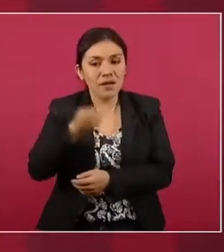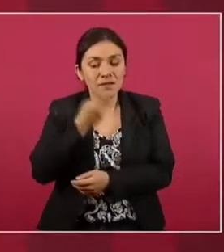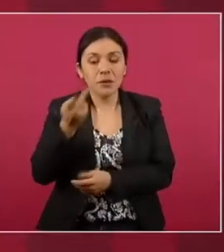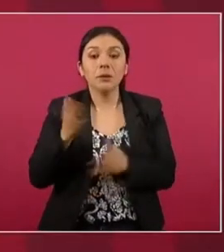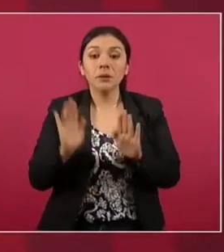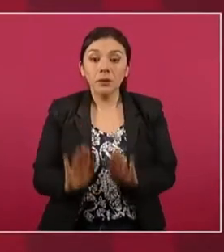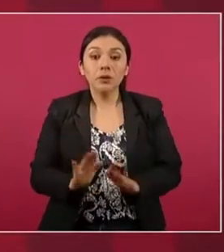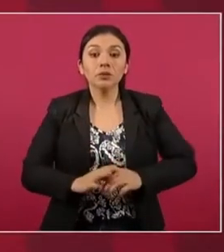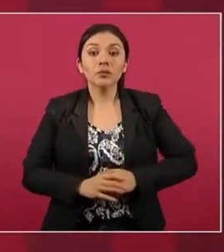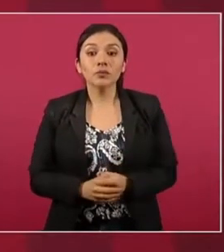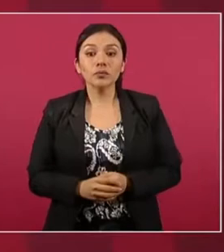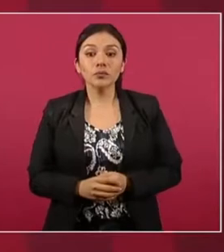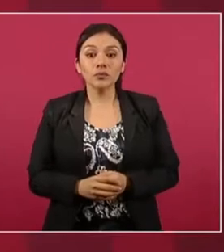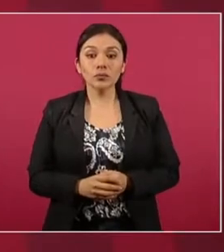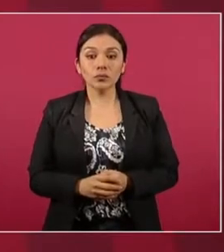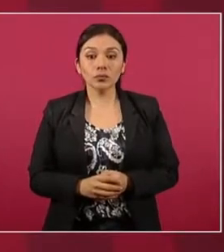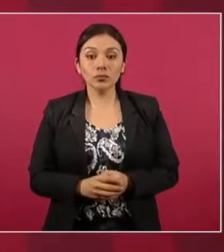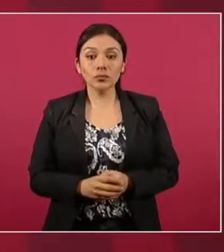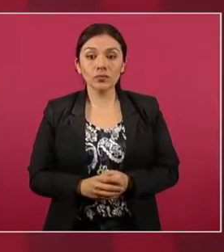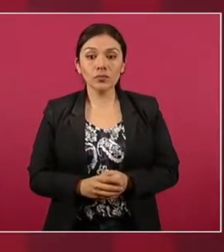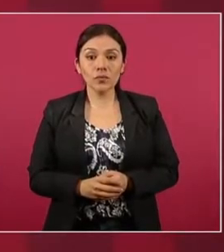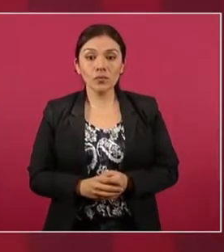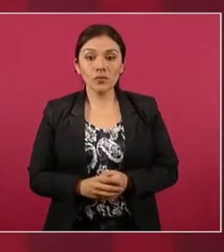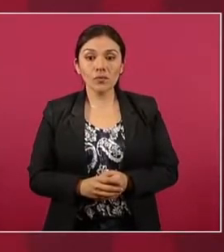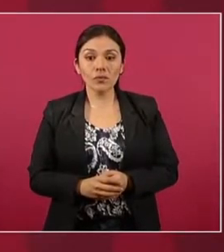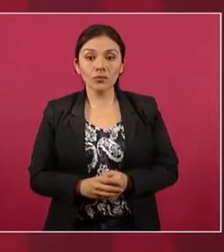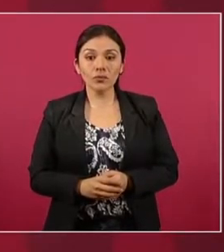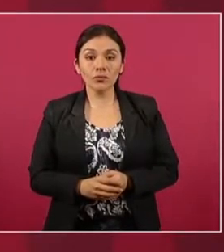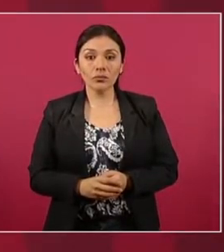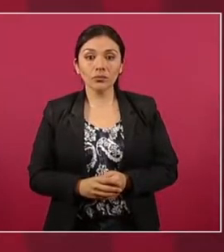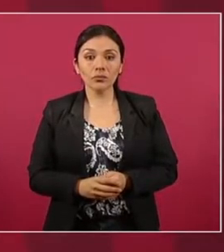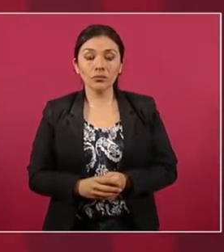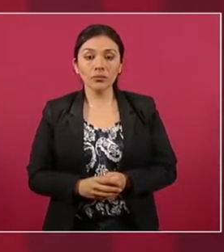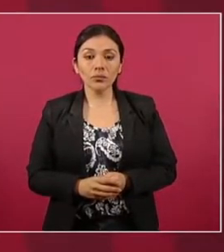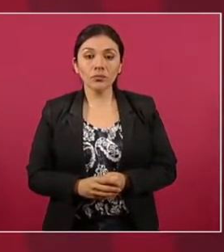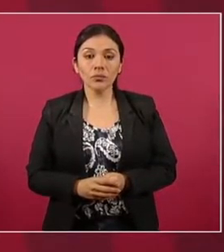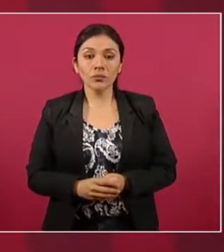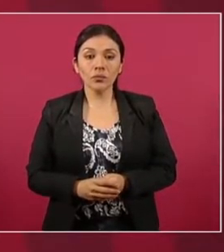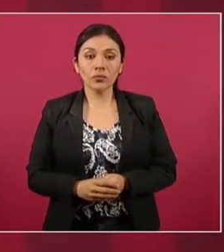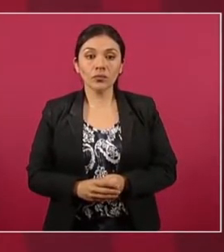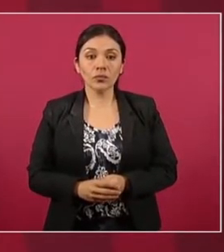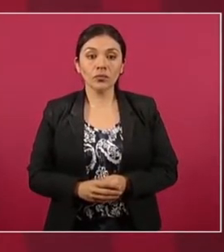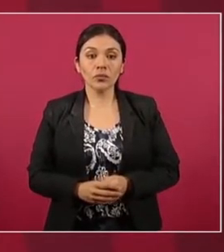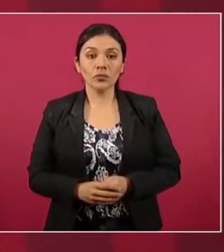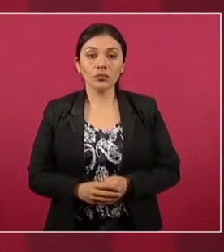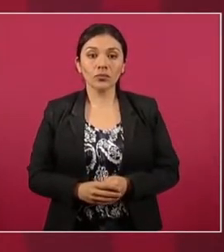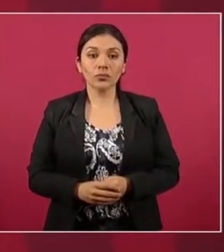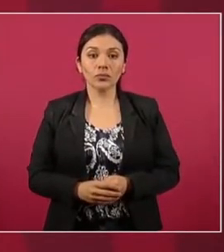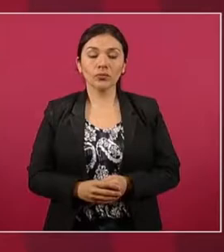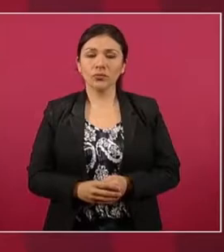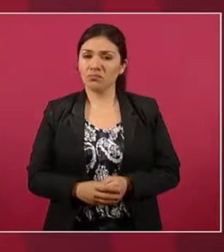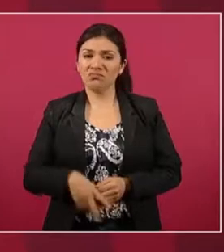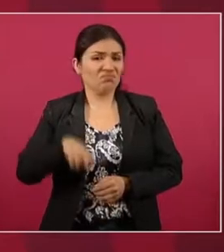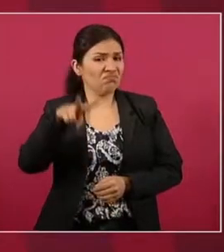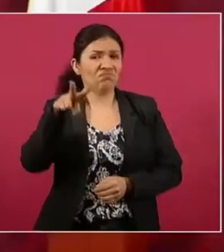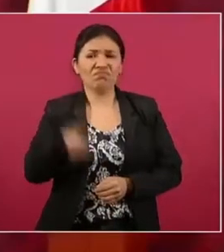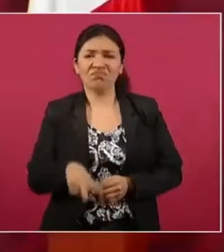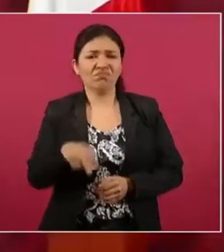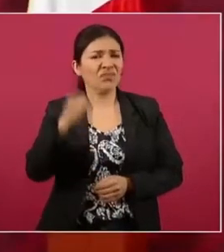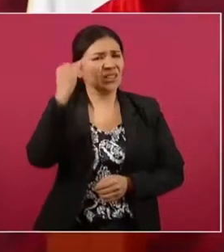y por ser reiterativo, pero fue mucho tiempo